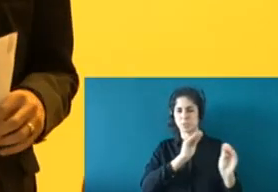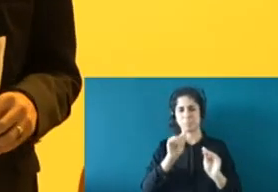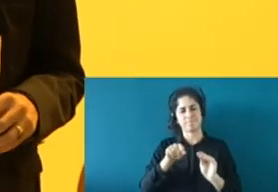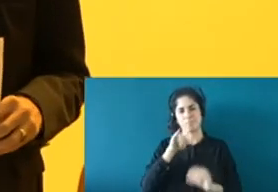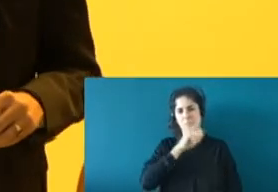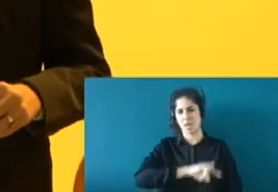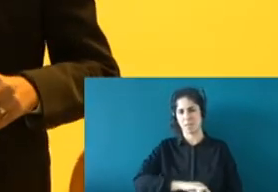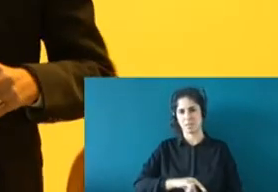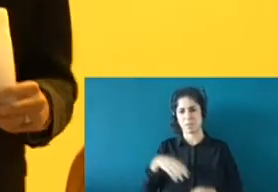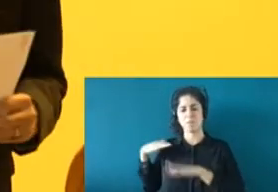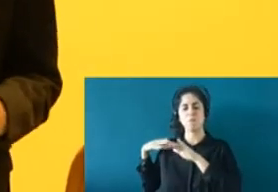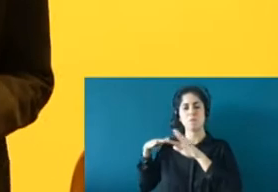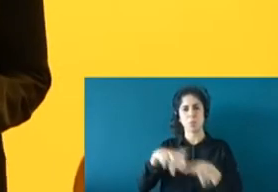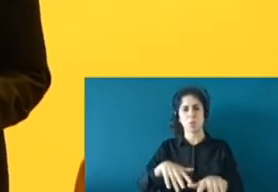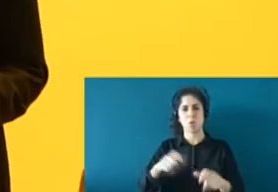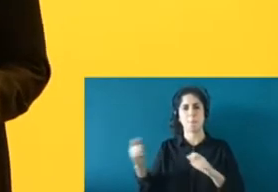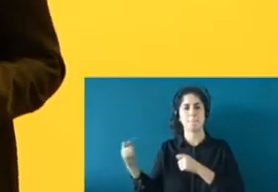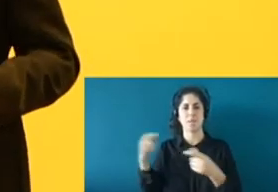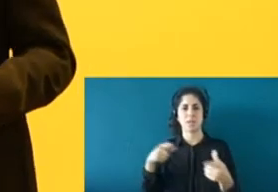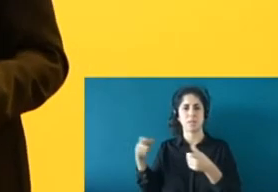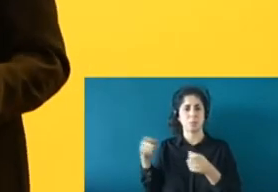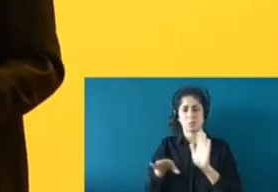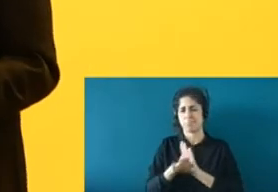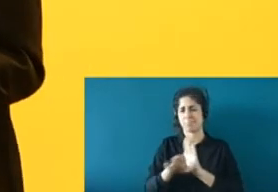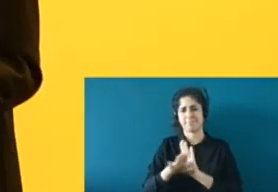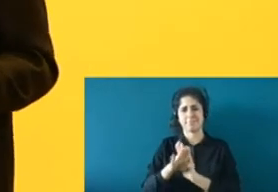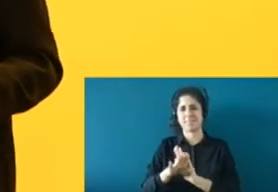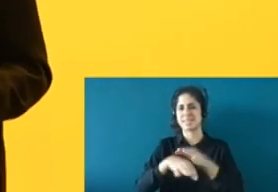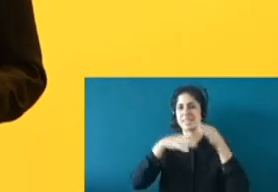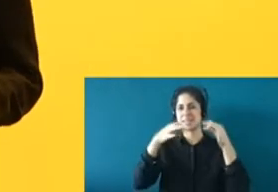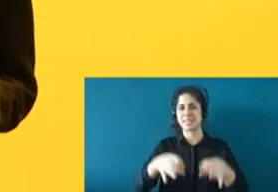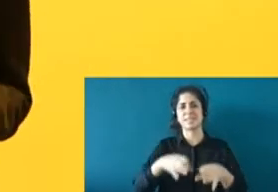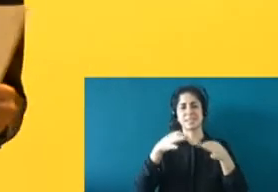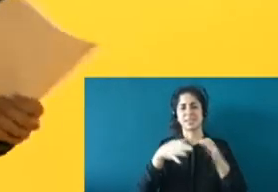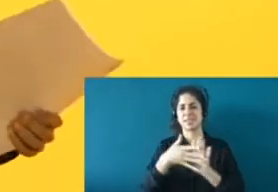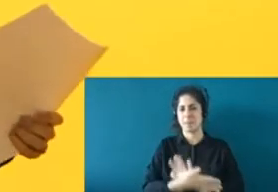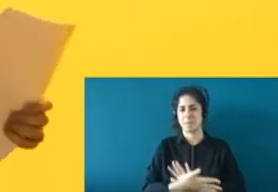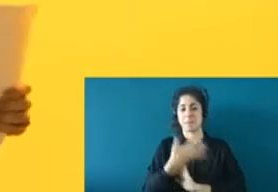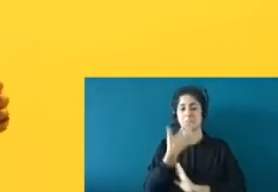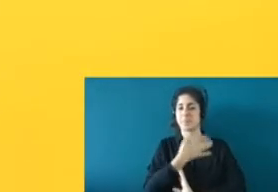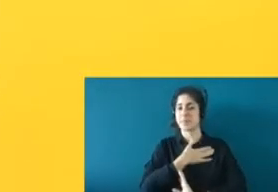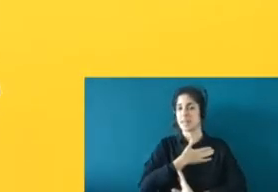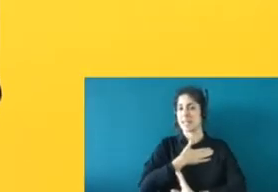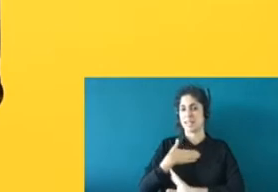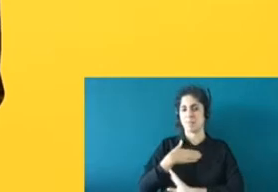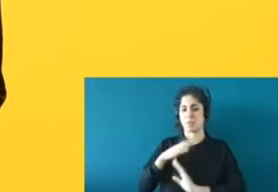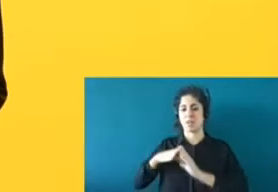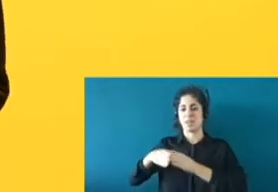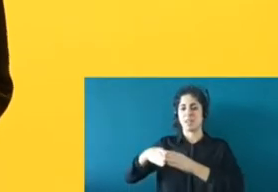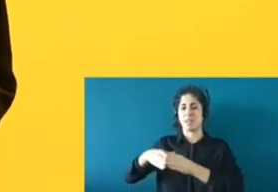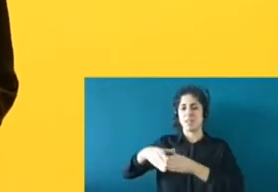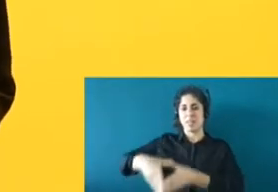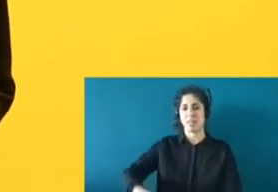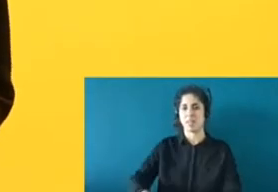existiendo siempre. Por tanto, si queremos que no haya más desgracia, lo que debemos hacer es permitir que las personas